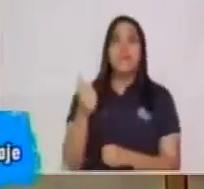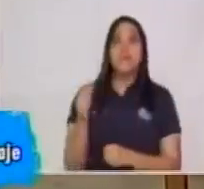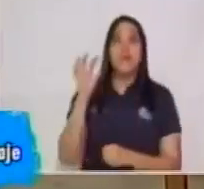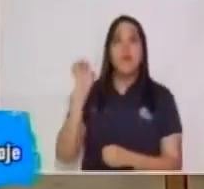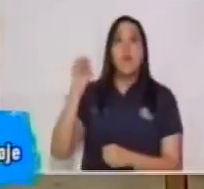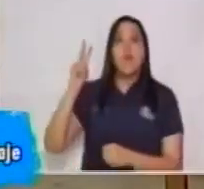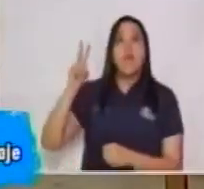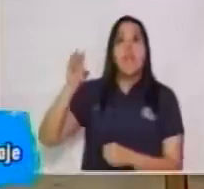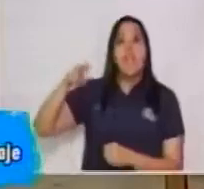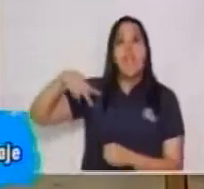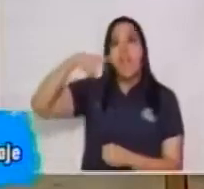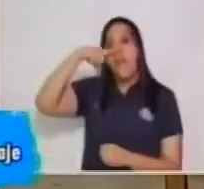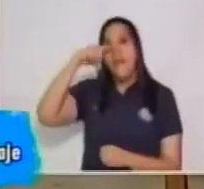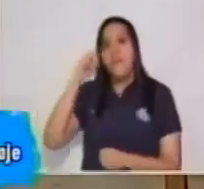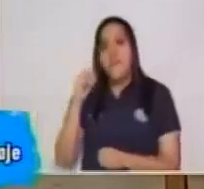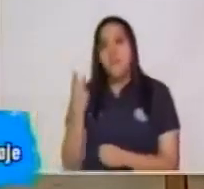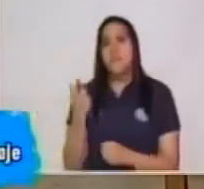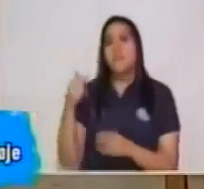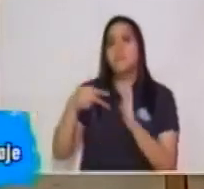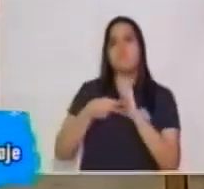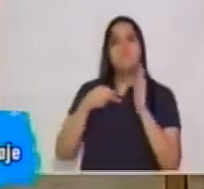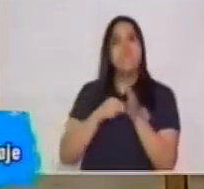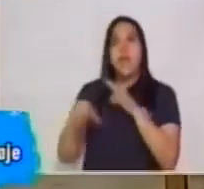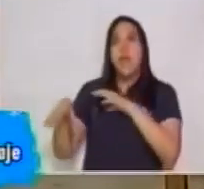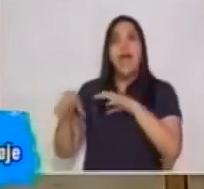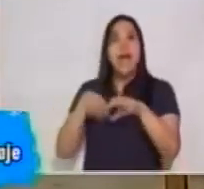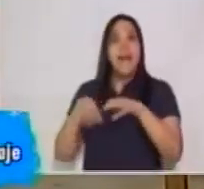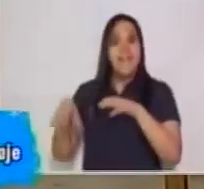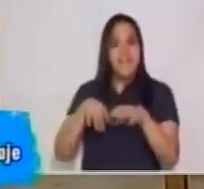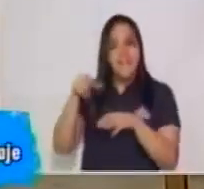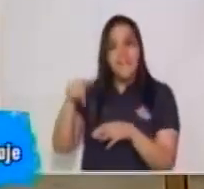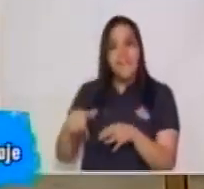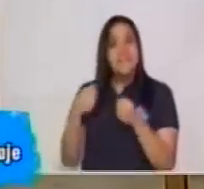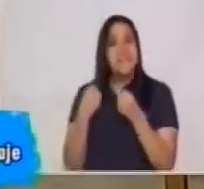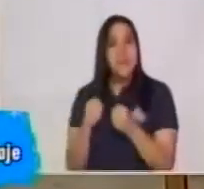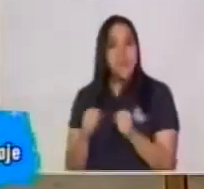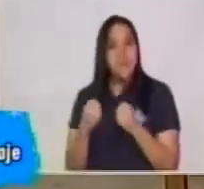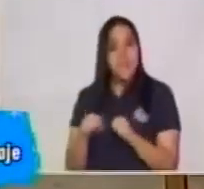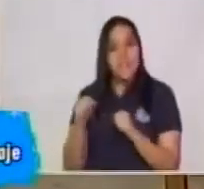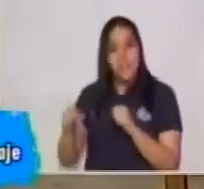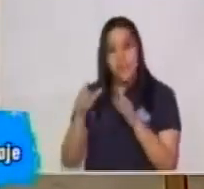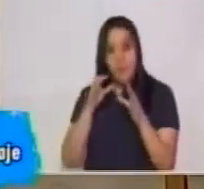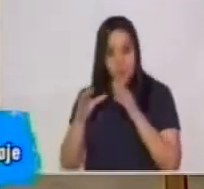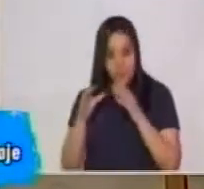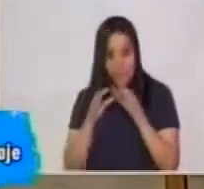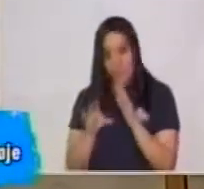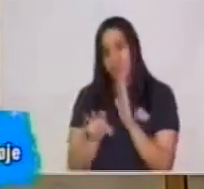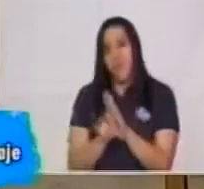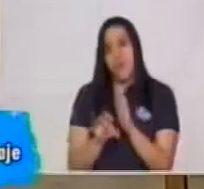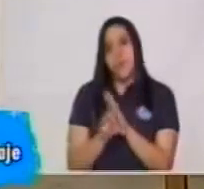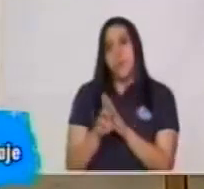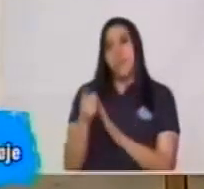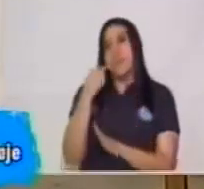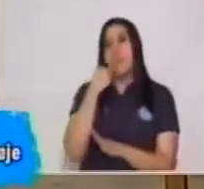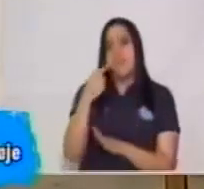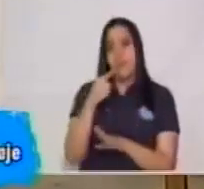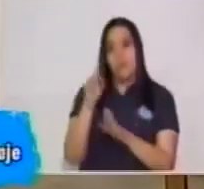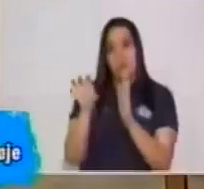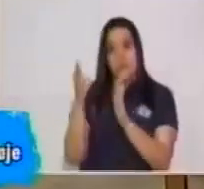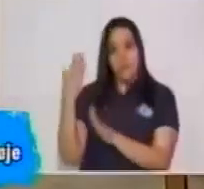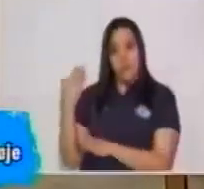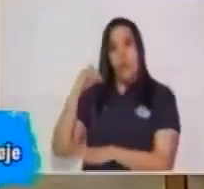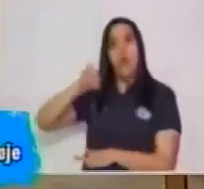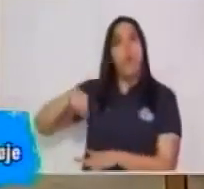Todas las actividades relacionadas con ese evento de comunicación. Por ejemplo, Juan está leyendo el periódico.